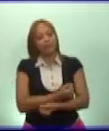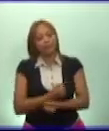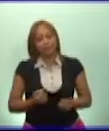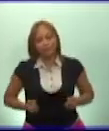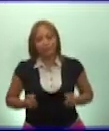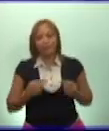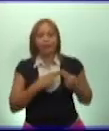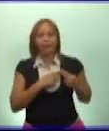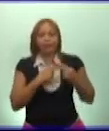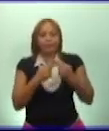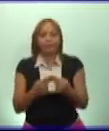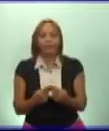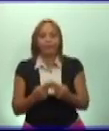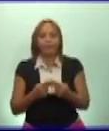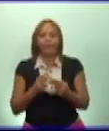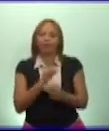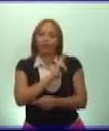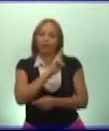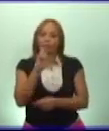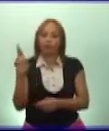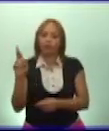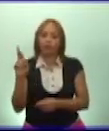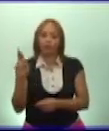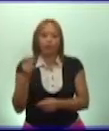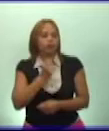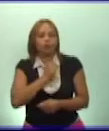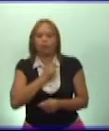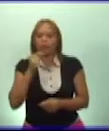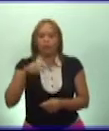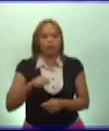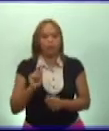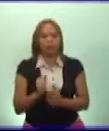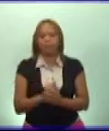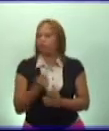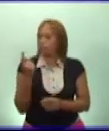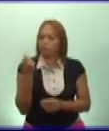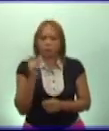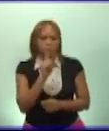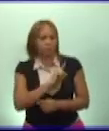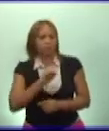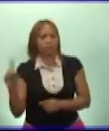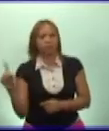y al heroísmo de una revolución, no los queremos, no los necesitamos.